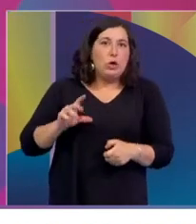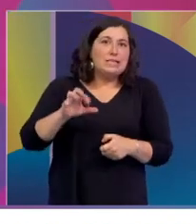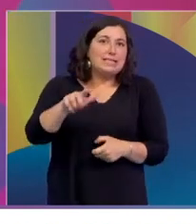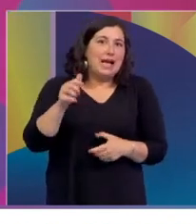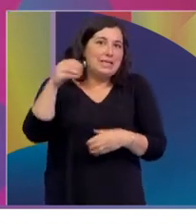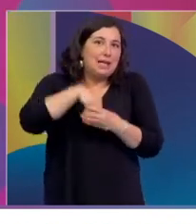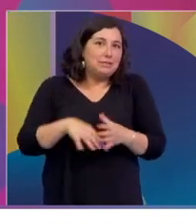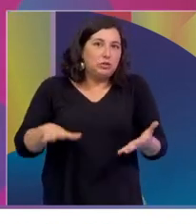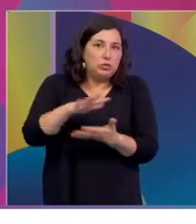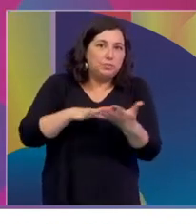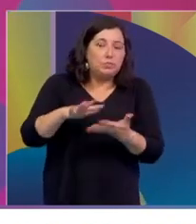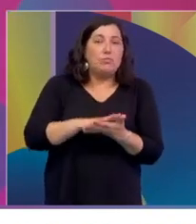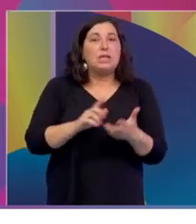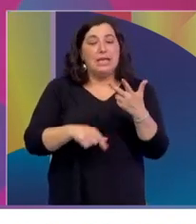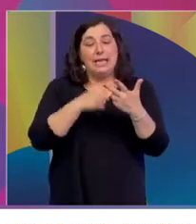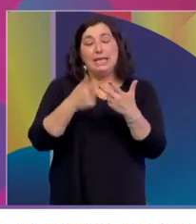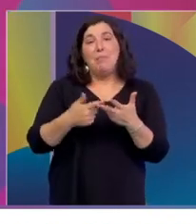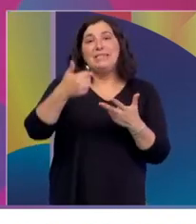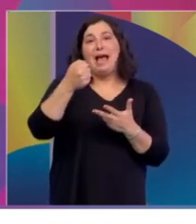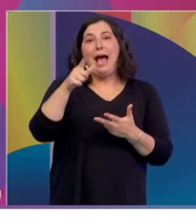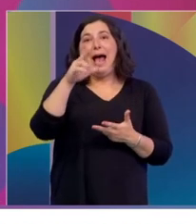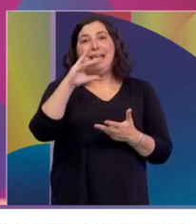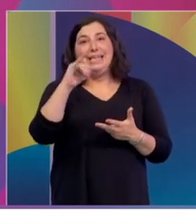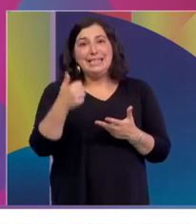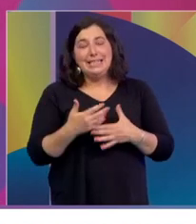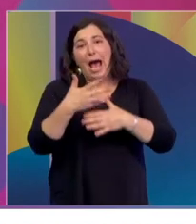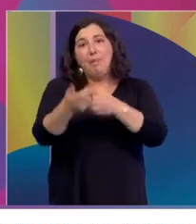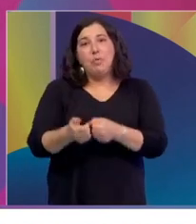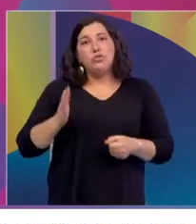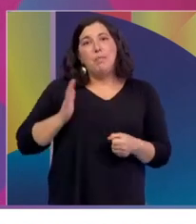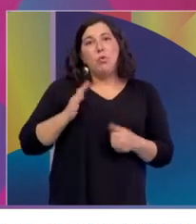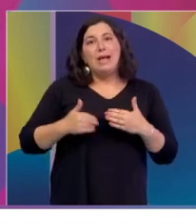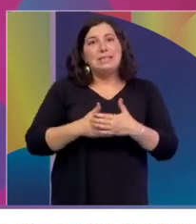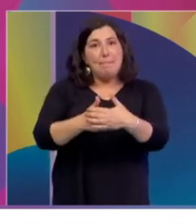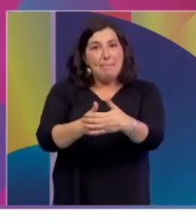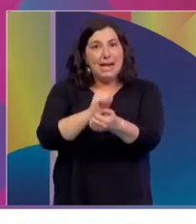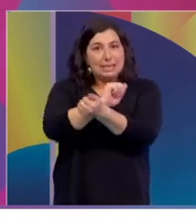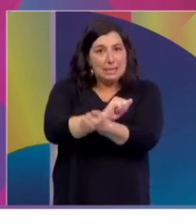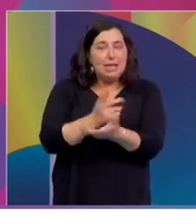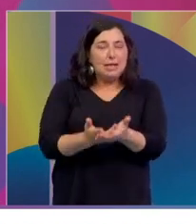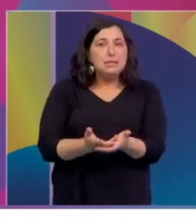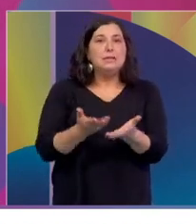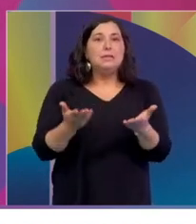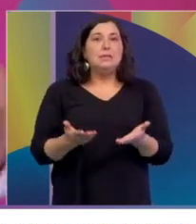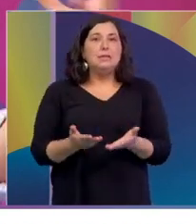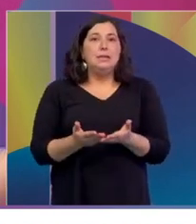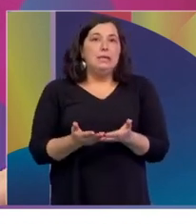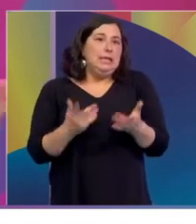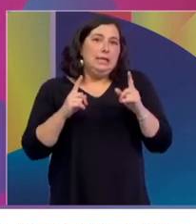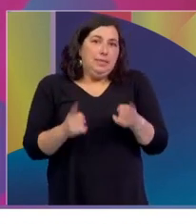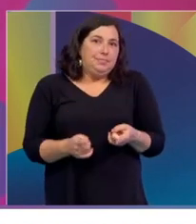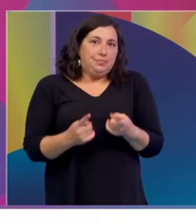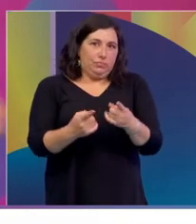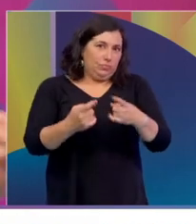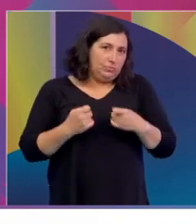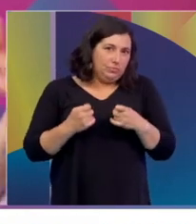Alicia Abad, que tiene Maternal en Libertad, que apoya a mujeres embarazadas que están en situación de privación de libertad, nada, está necesitando